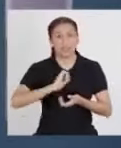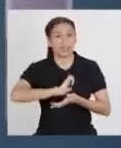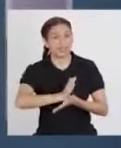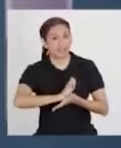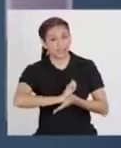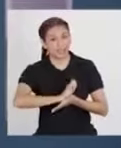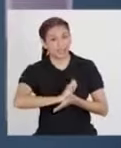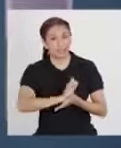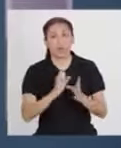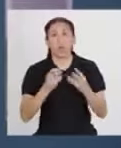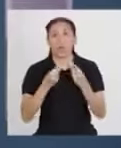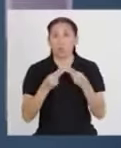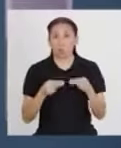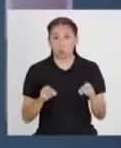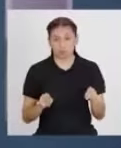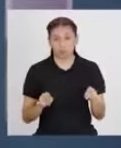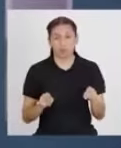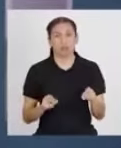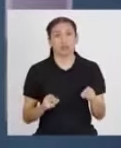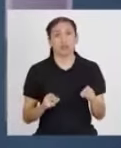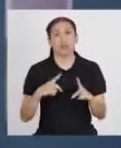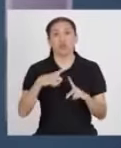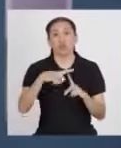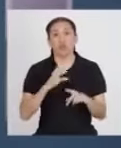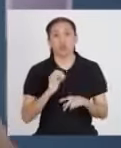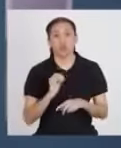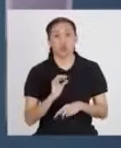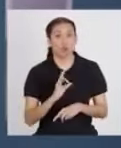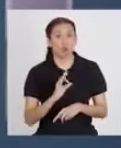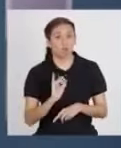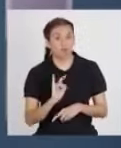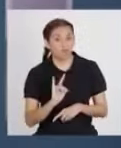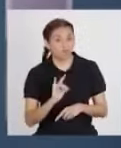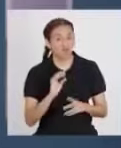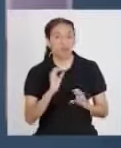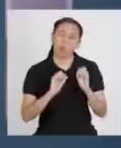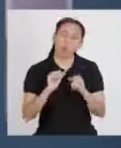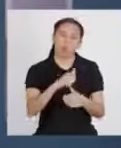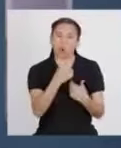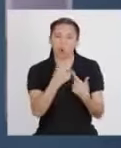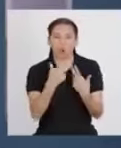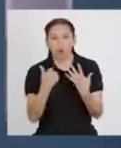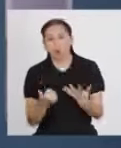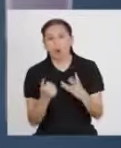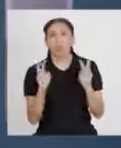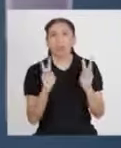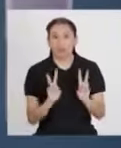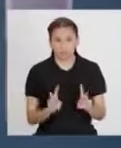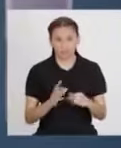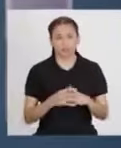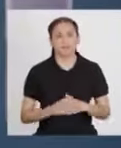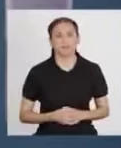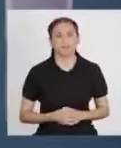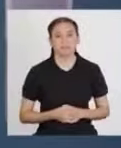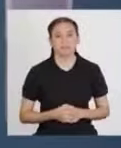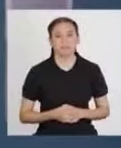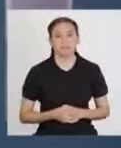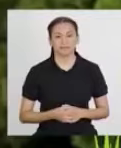queso, huevos, tofu y otros productos de fuente vegetal.